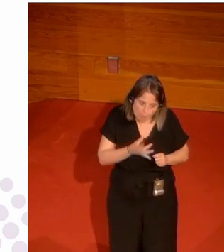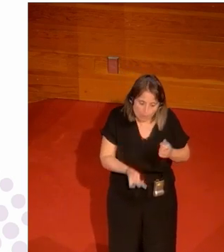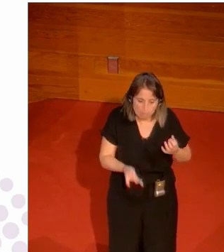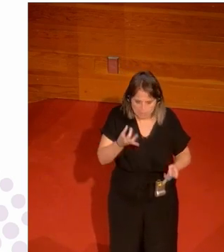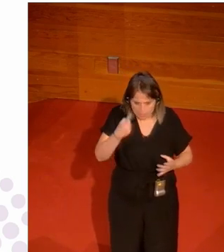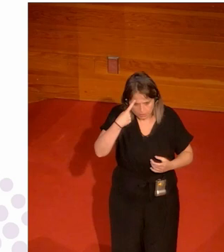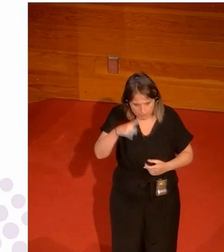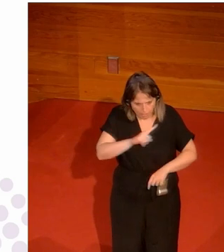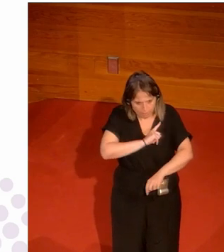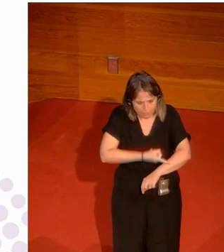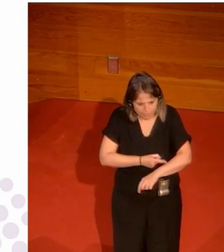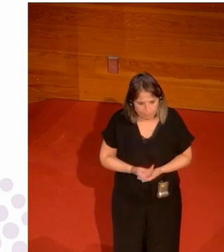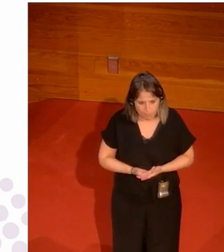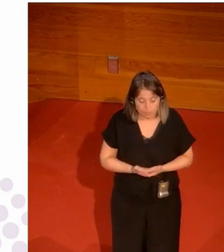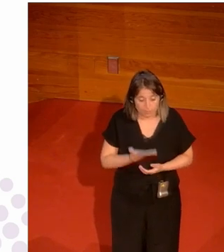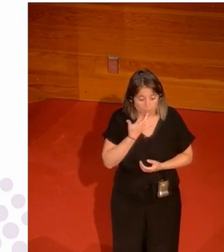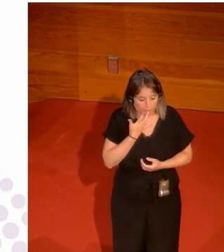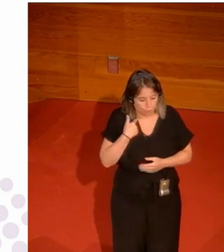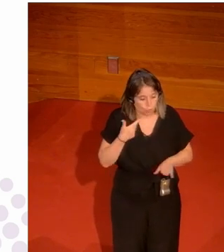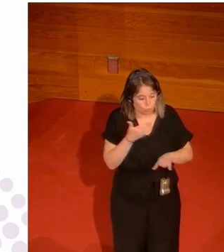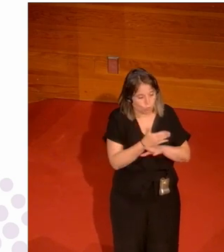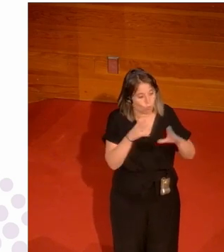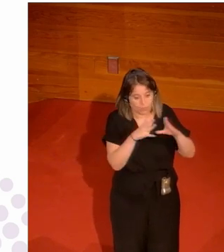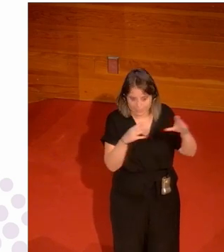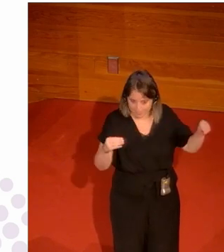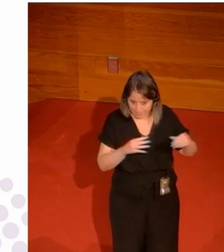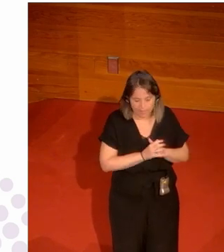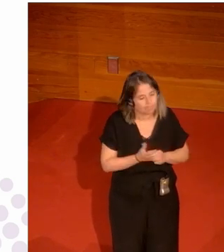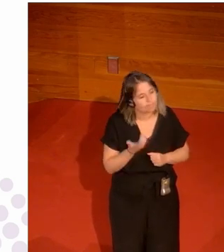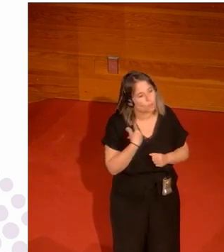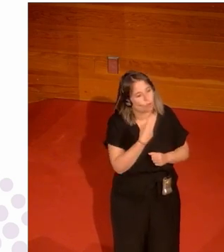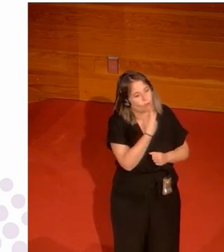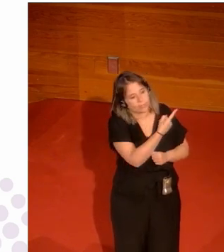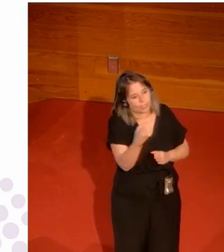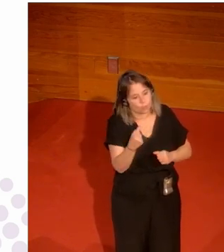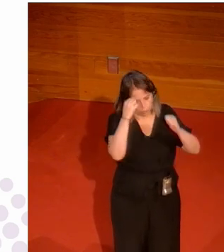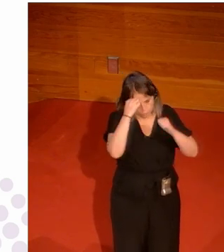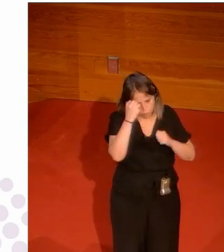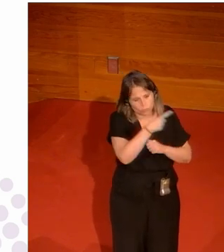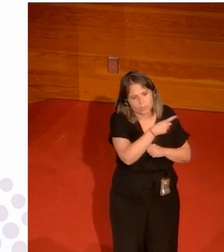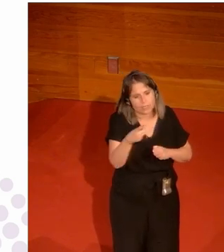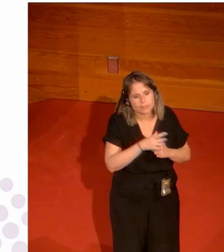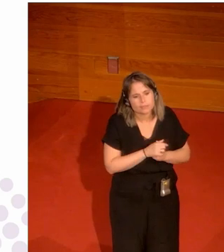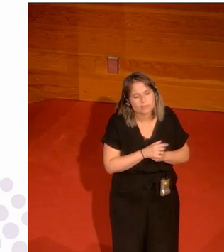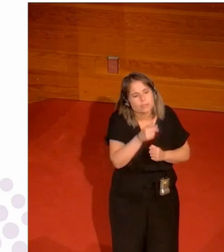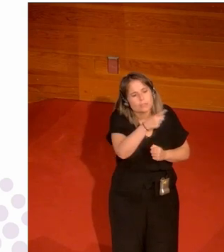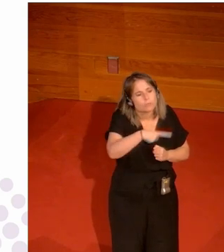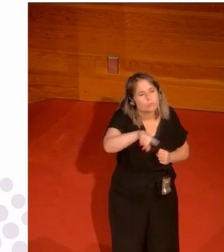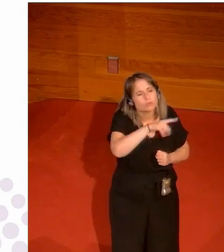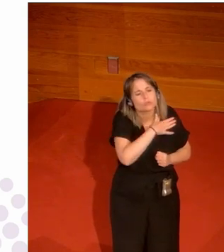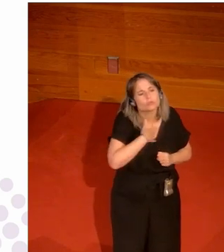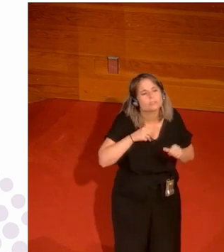que saben mucho de deporte pero mira yo cuando voy a las universidades y les digo a todos los estudiantes que están y digo a que lo que vosotros